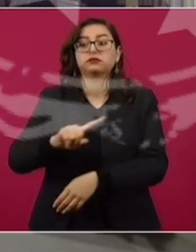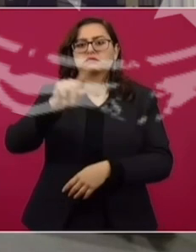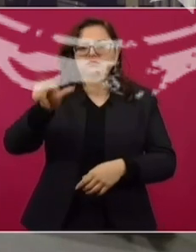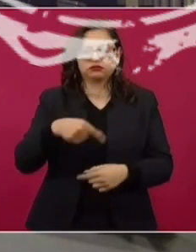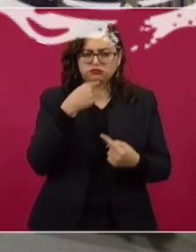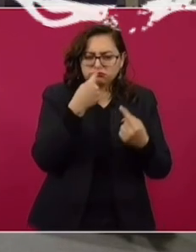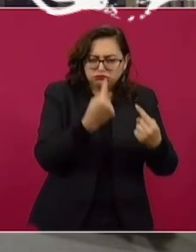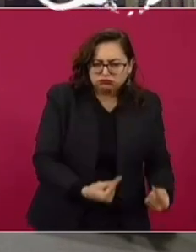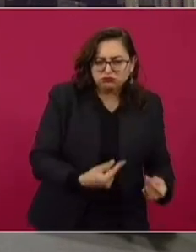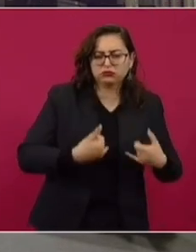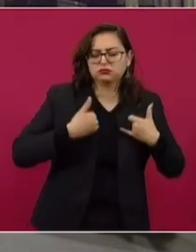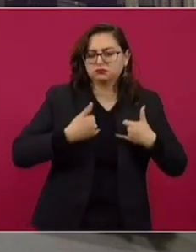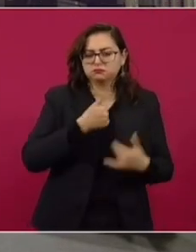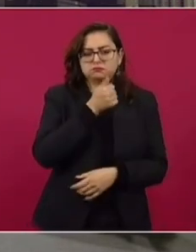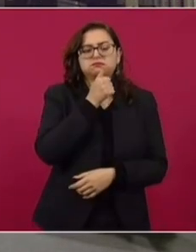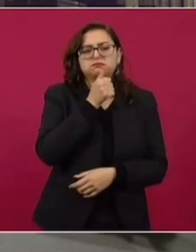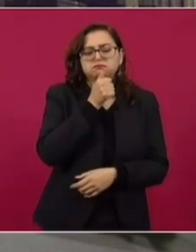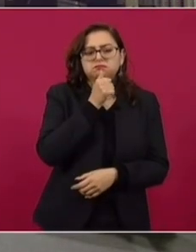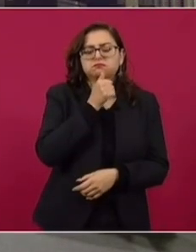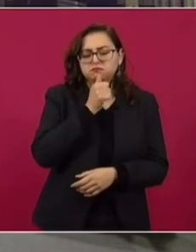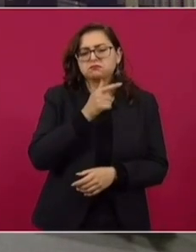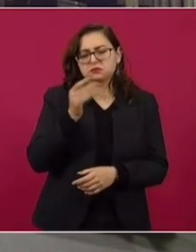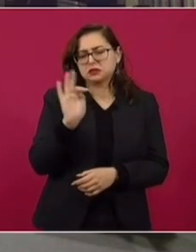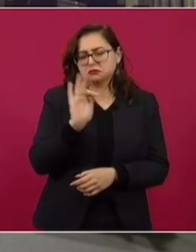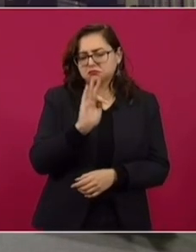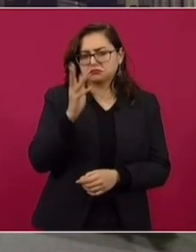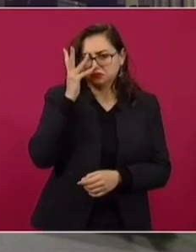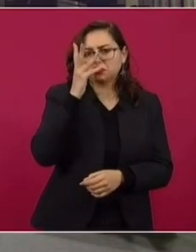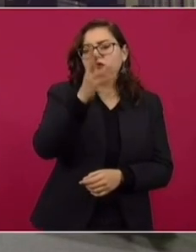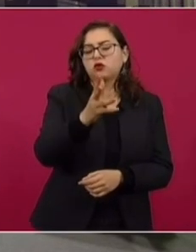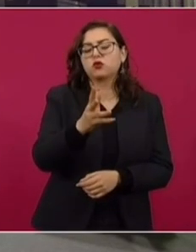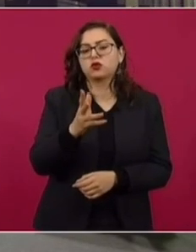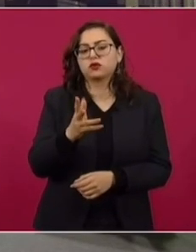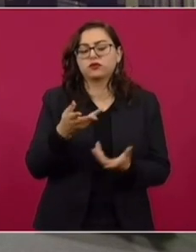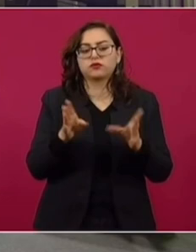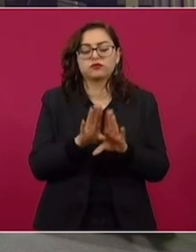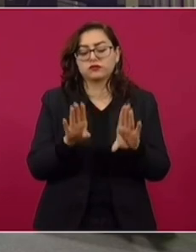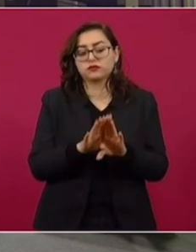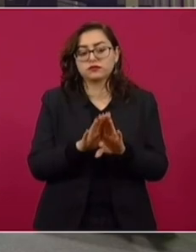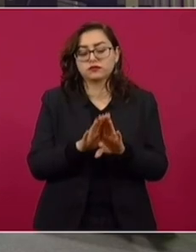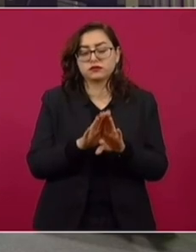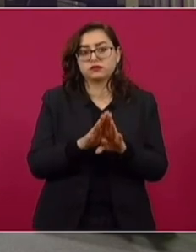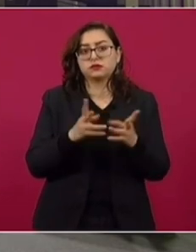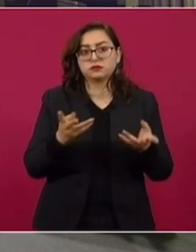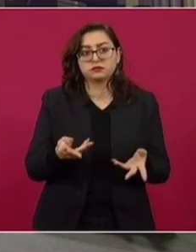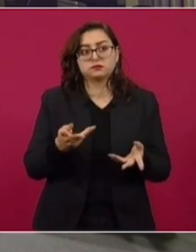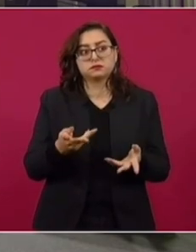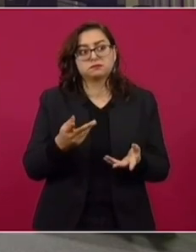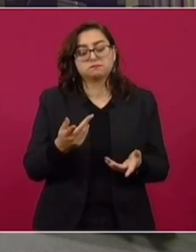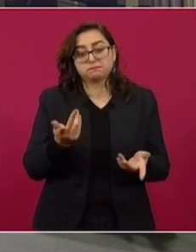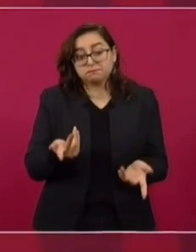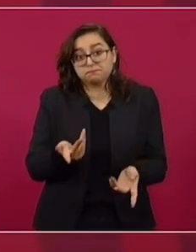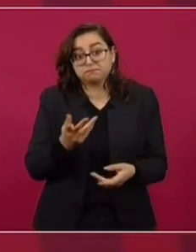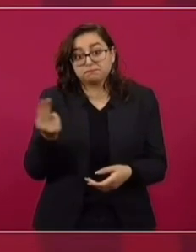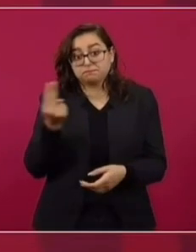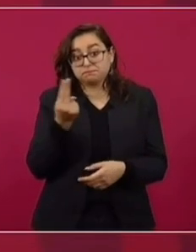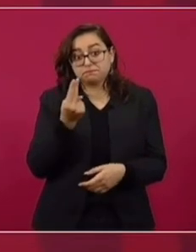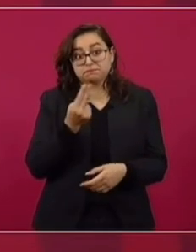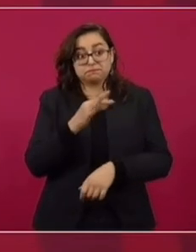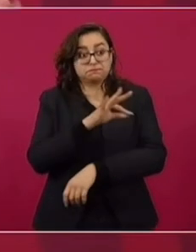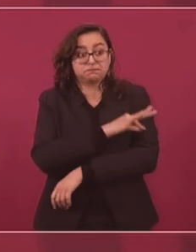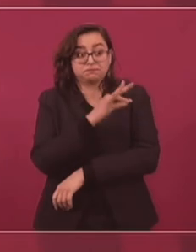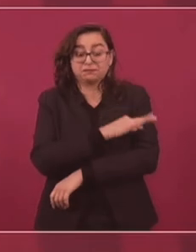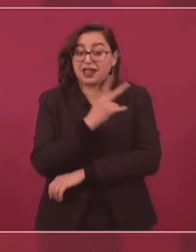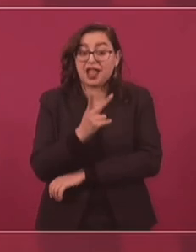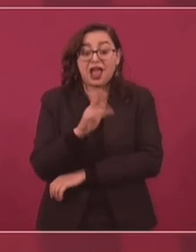Y más adelante se tomará seguramente la decisión, disponiendo de vacunas suficientes que tendrían que